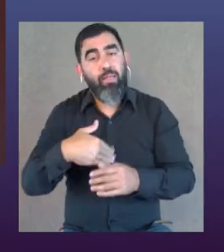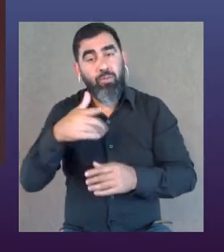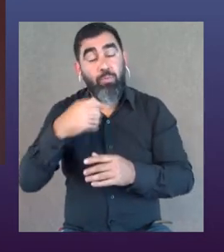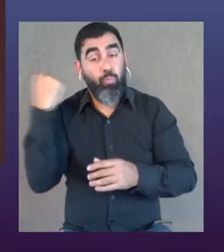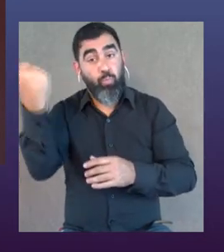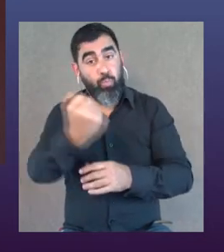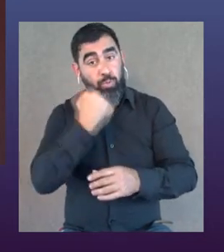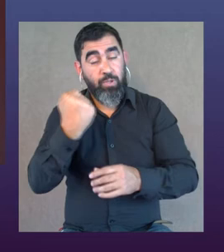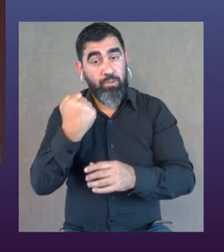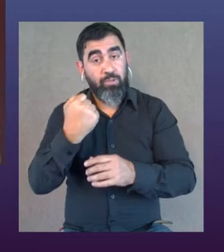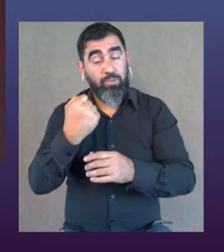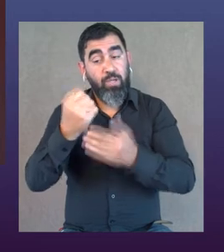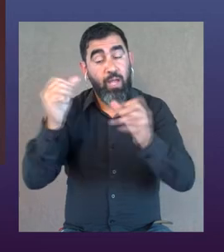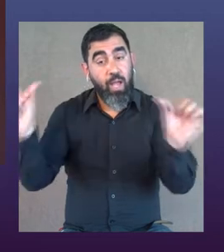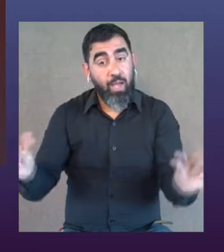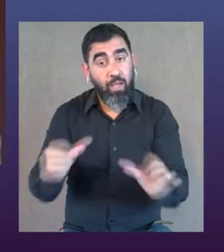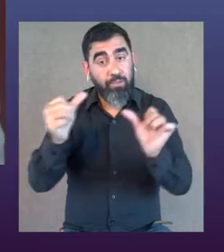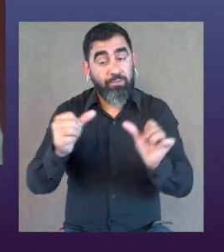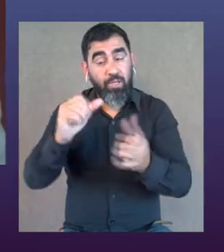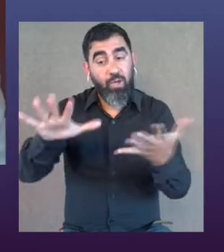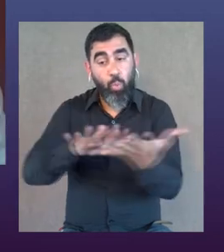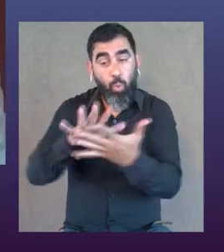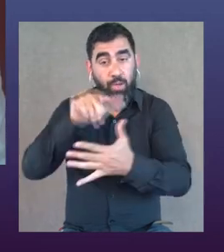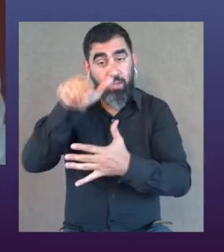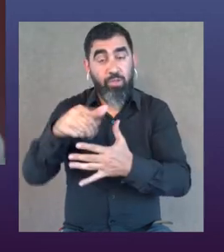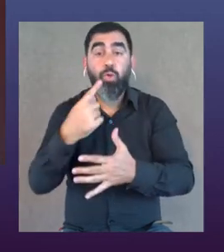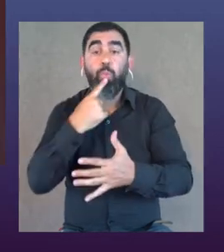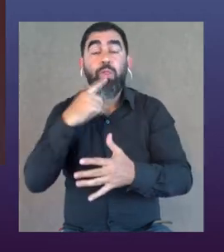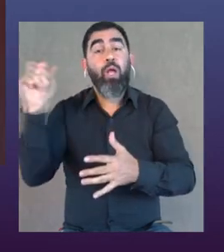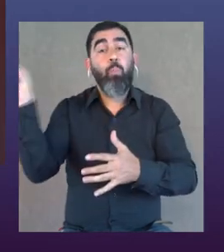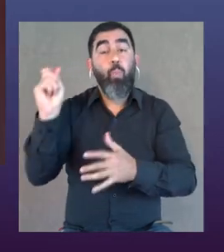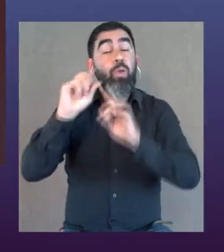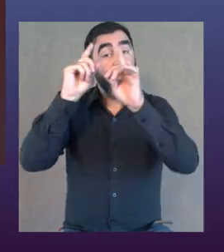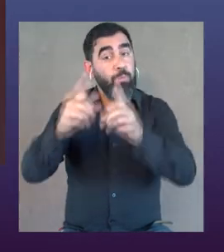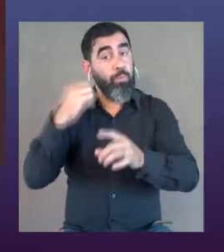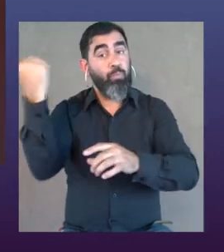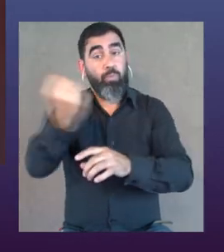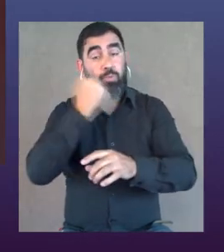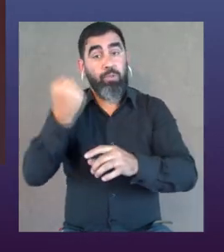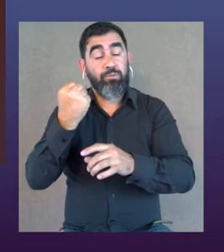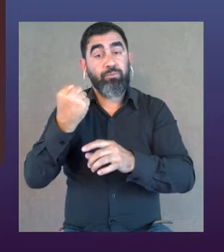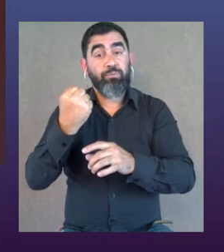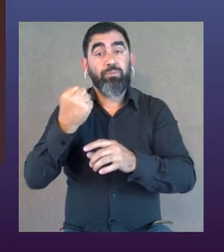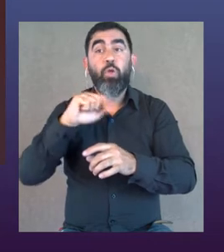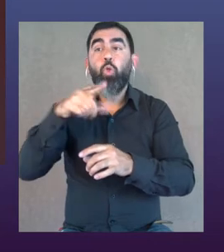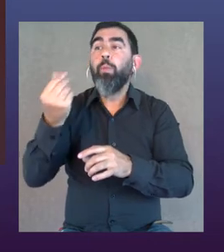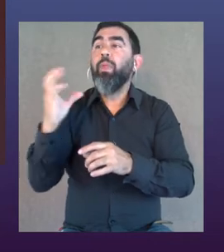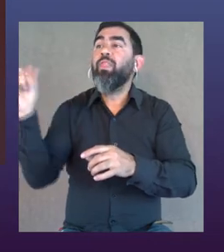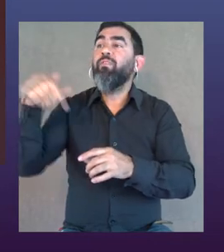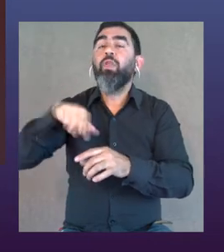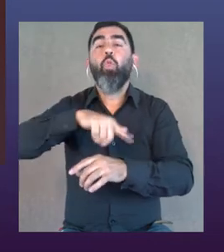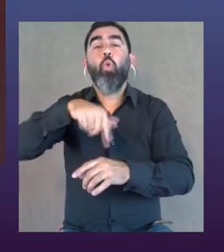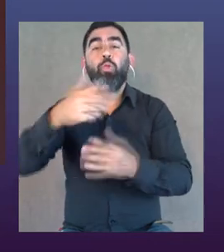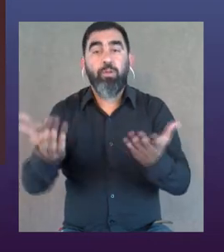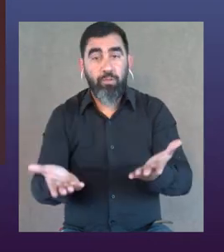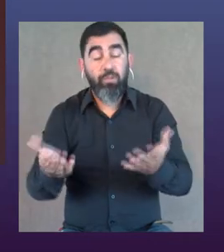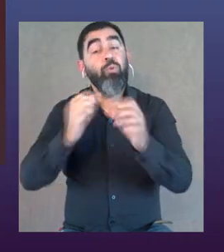Personalmente entiendo que, así como es importantísimo generar estos espacios y estas políticas públicas, también es importantísimo generar